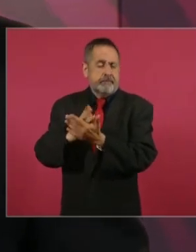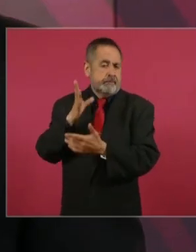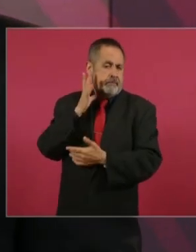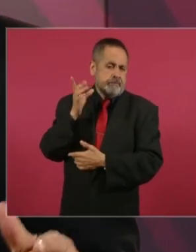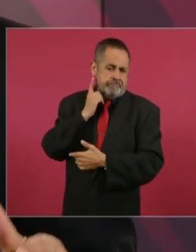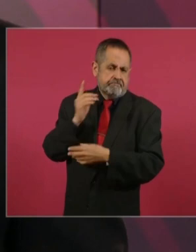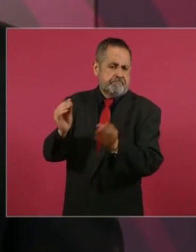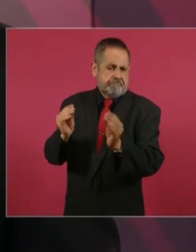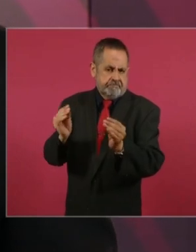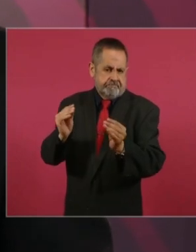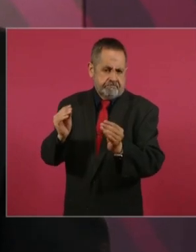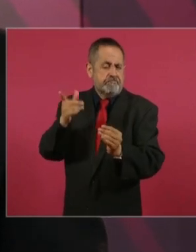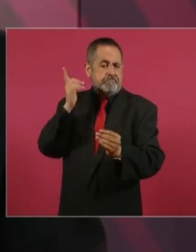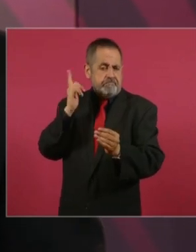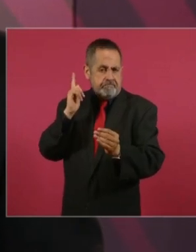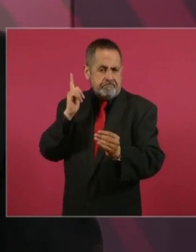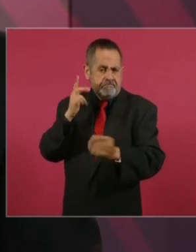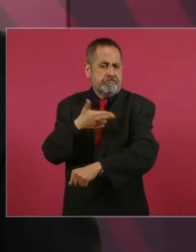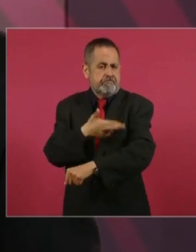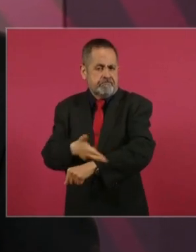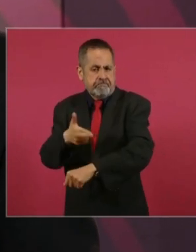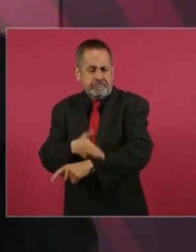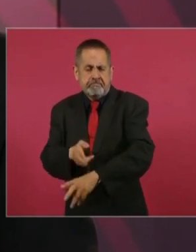y que se resuelva. Bueno,